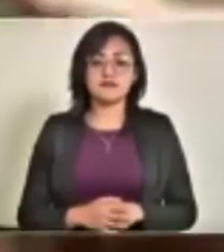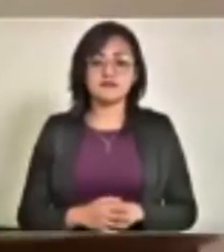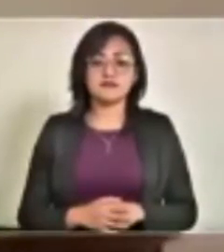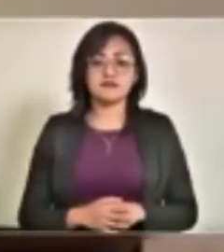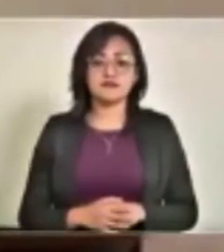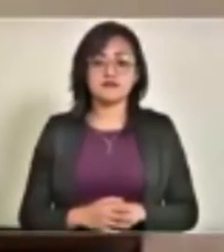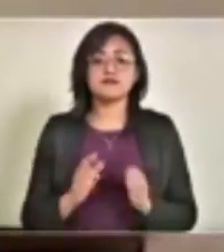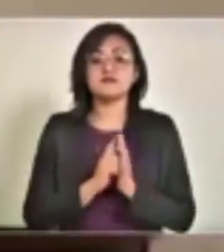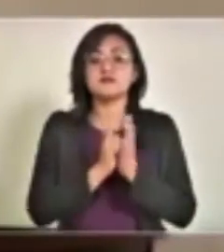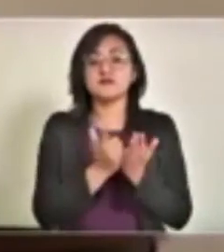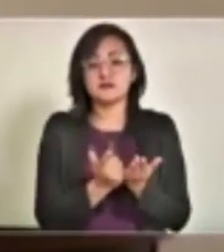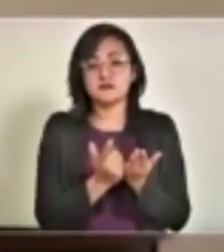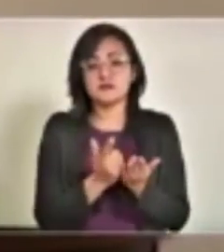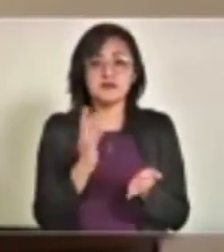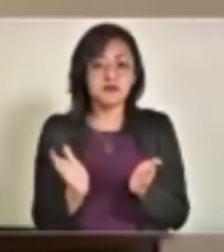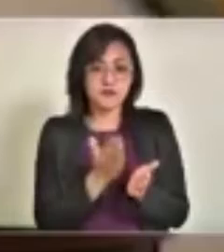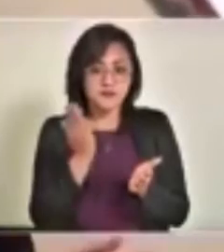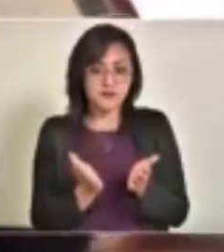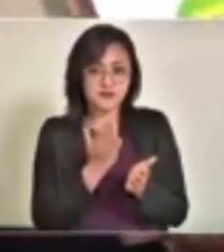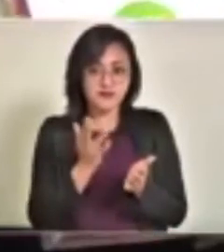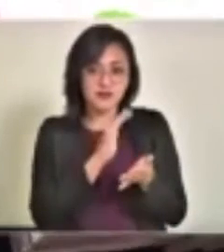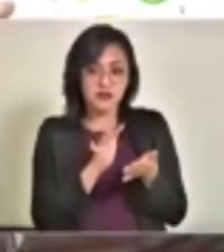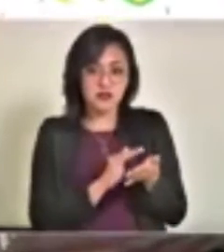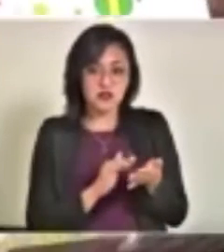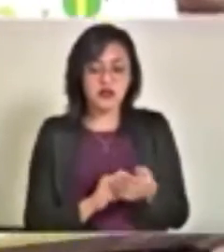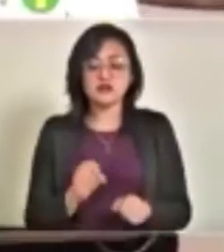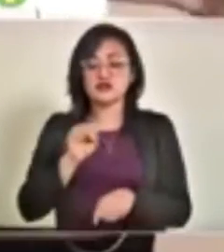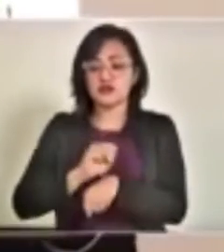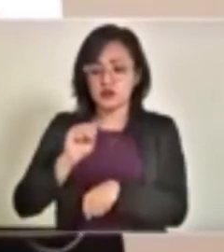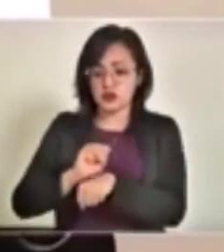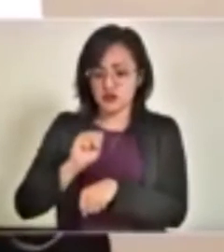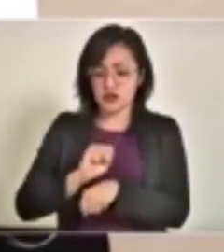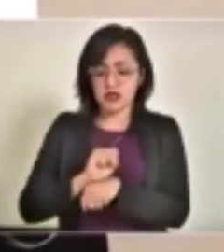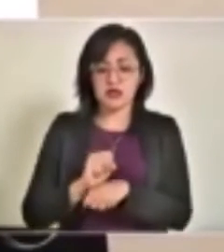Libros de texto de secundaria.